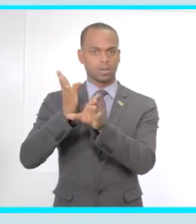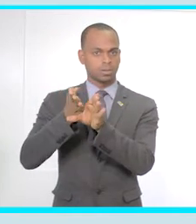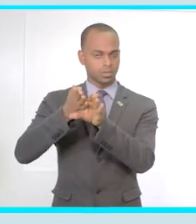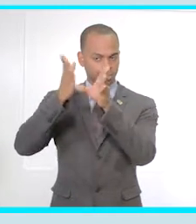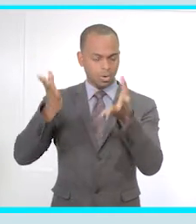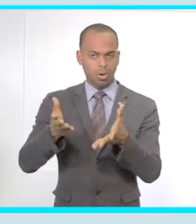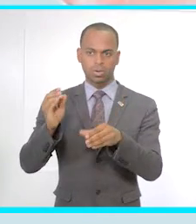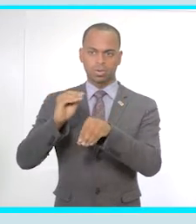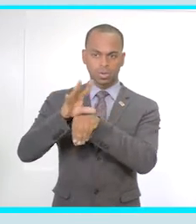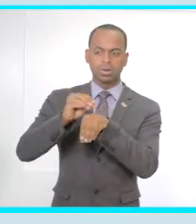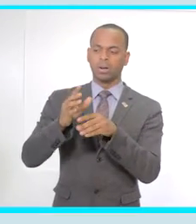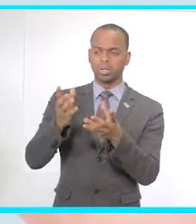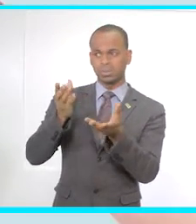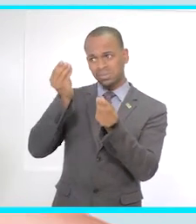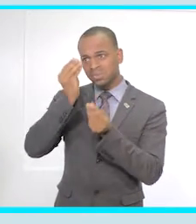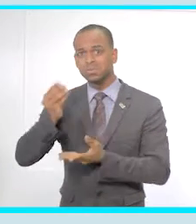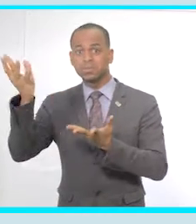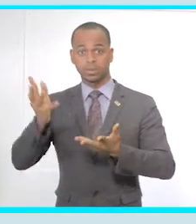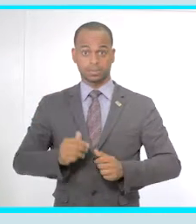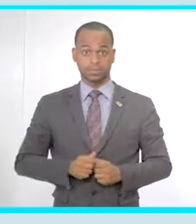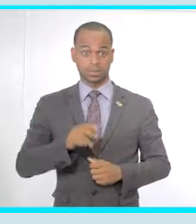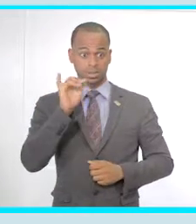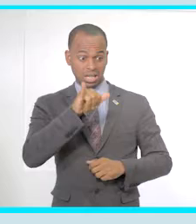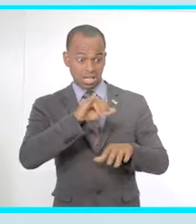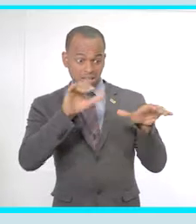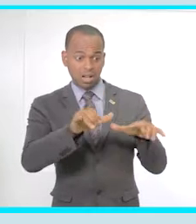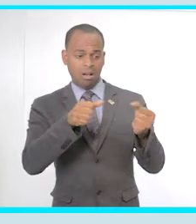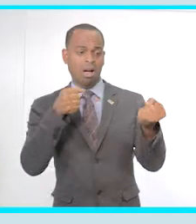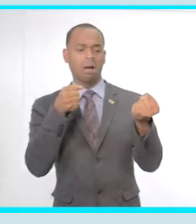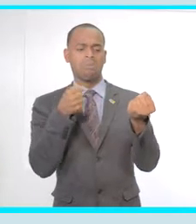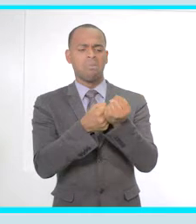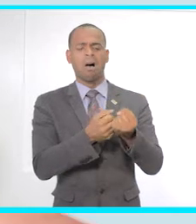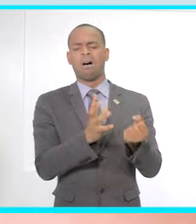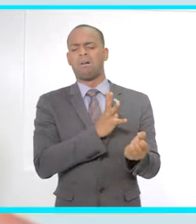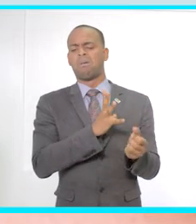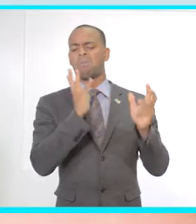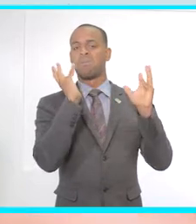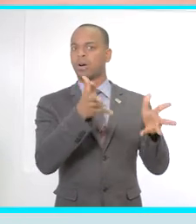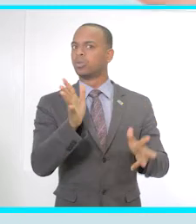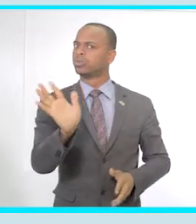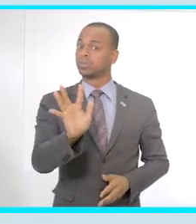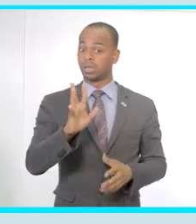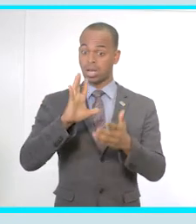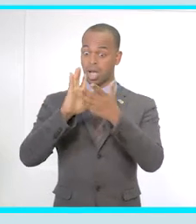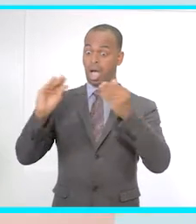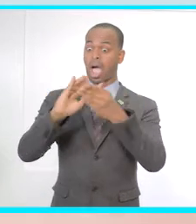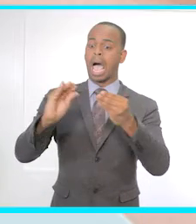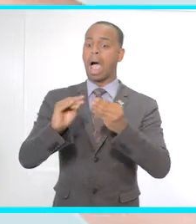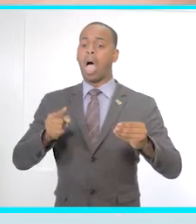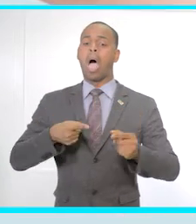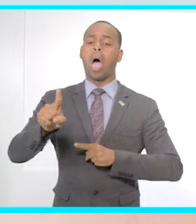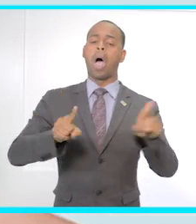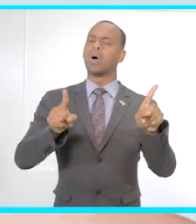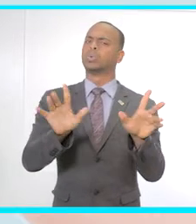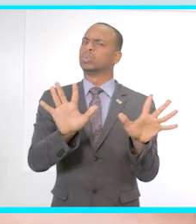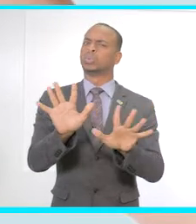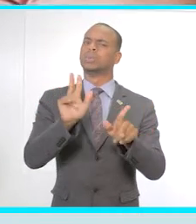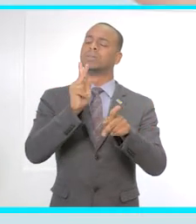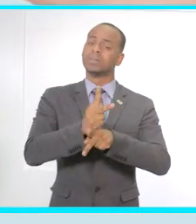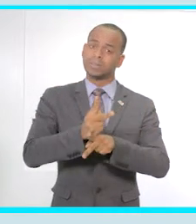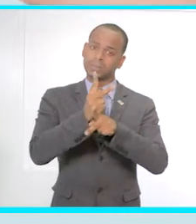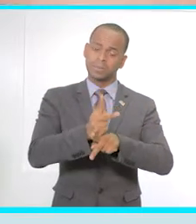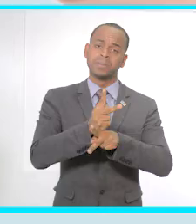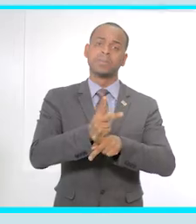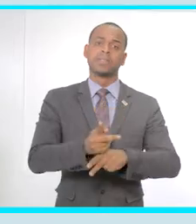o psicólogos y docentes. No alimentemos esa acción. Cuidemos lo que decimos. Nunca sabemos cómo podemos